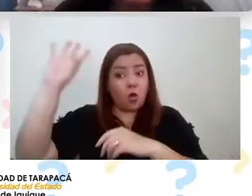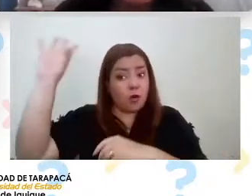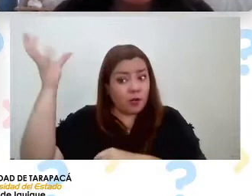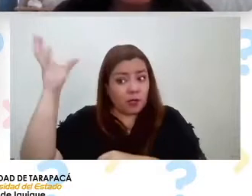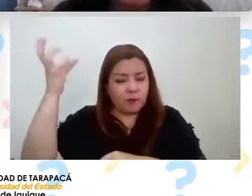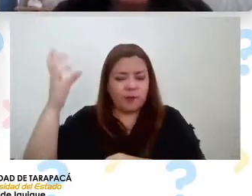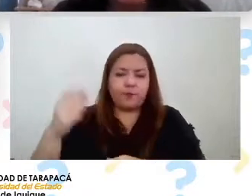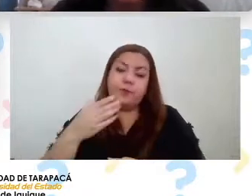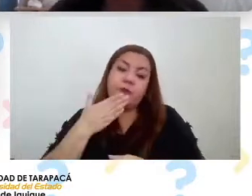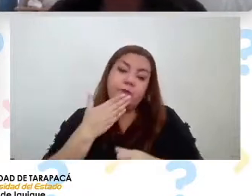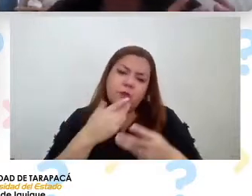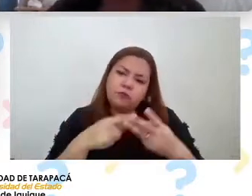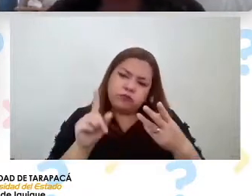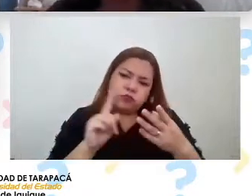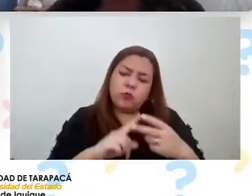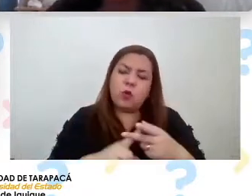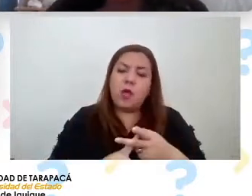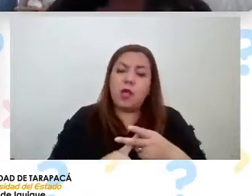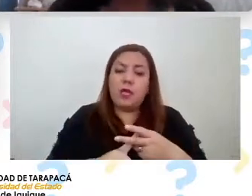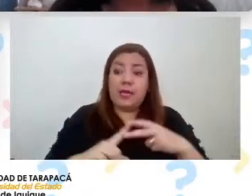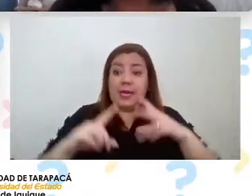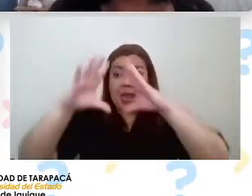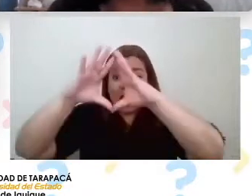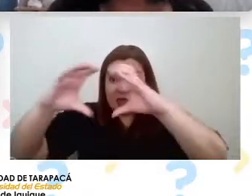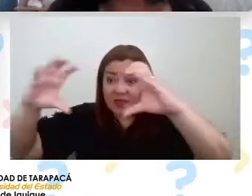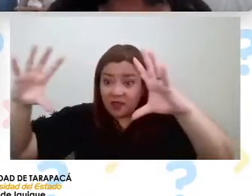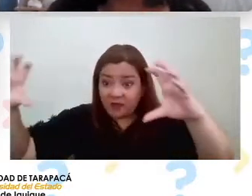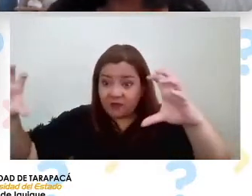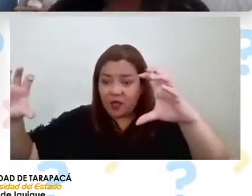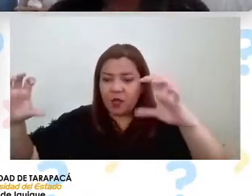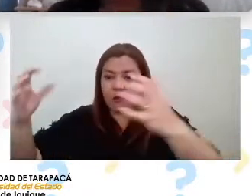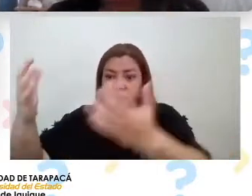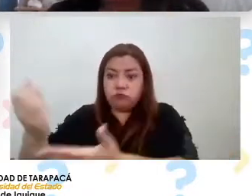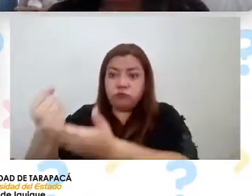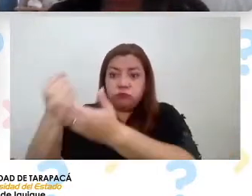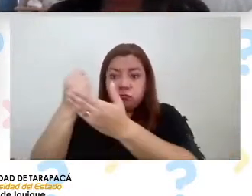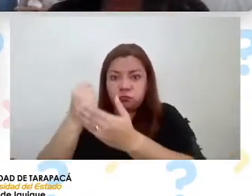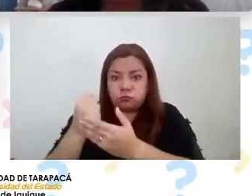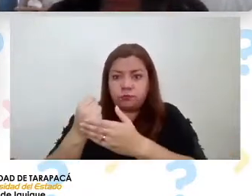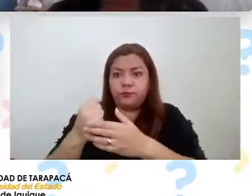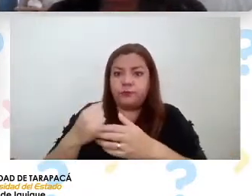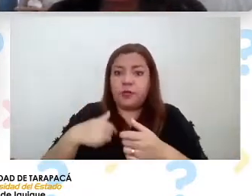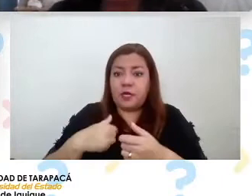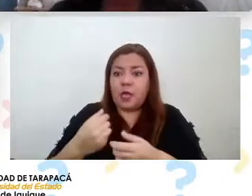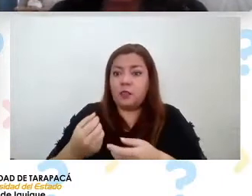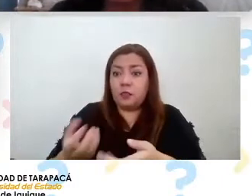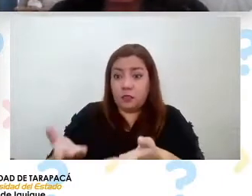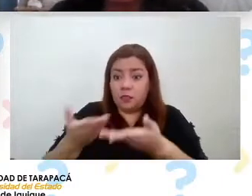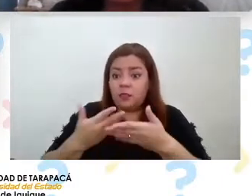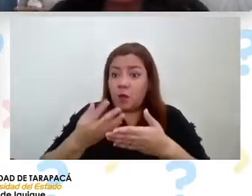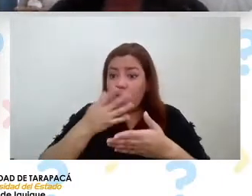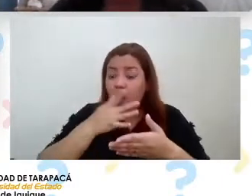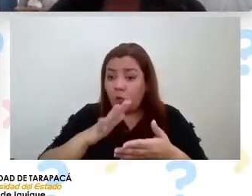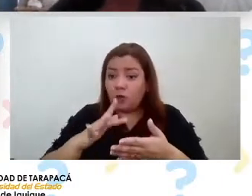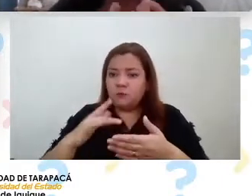factible sería utilizar la niebla como un recurso hídrico o que desde la niebla podamos obtener agua